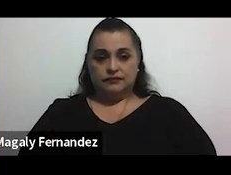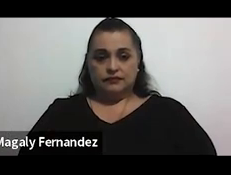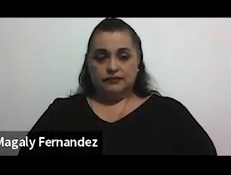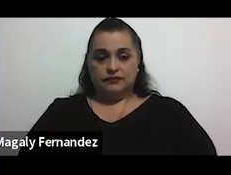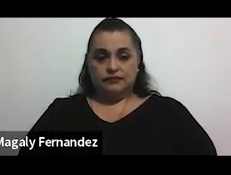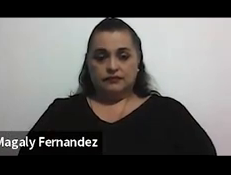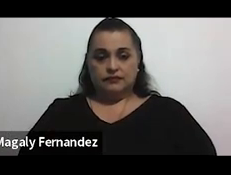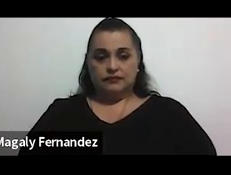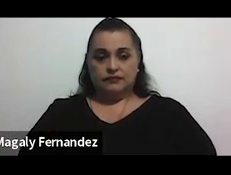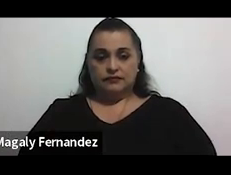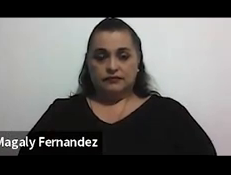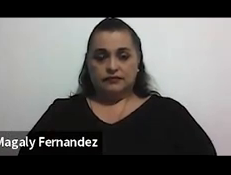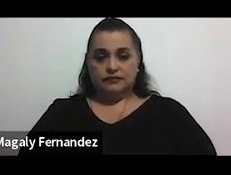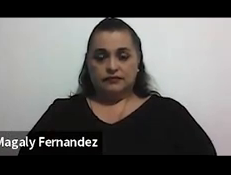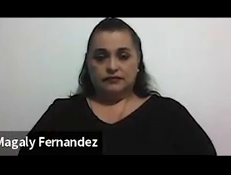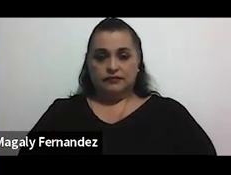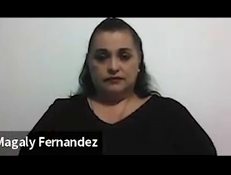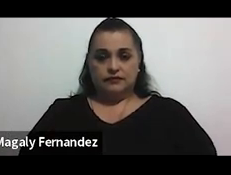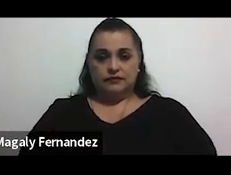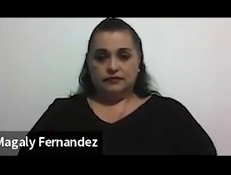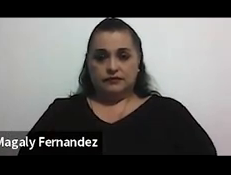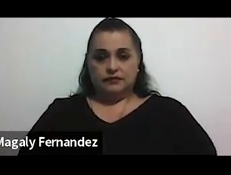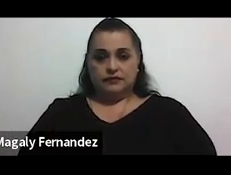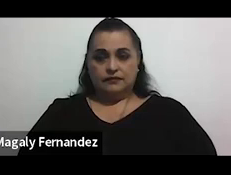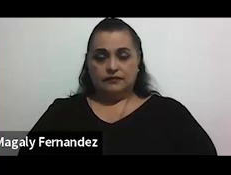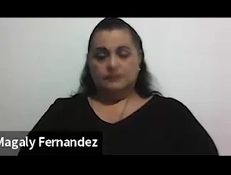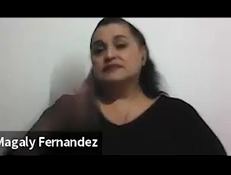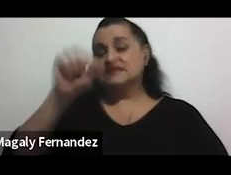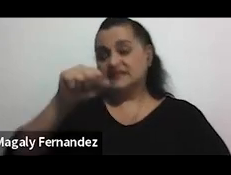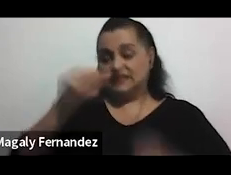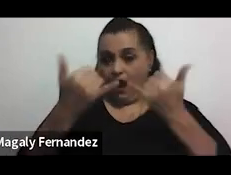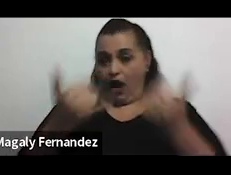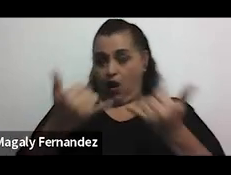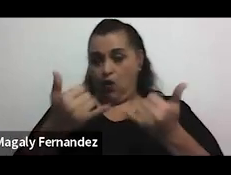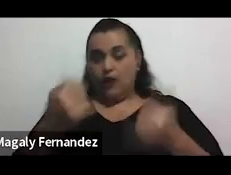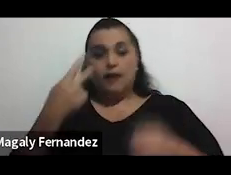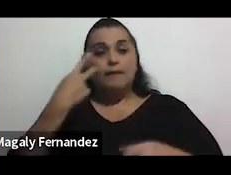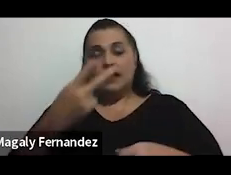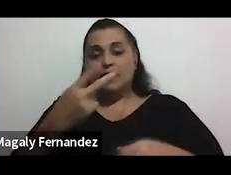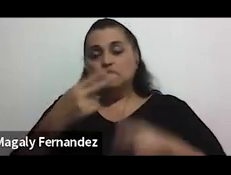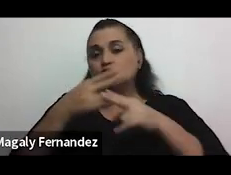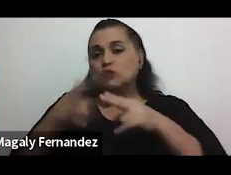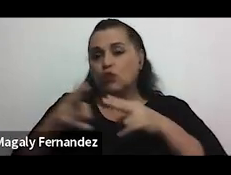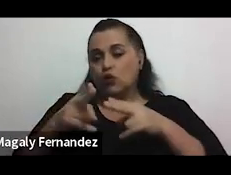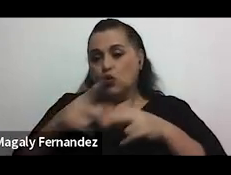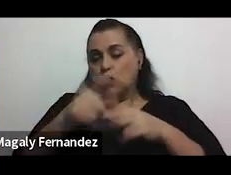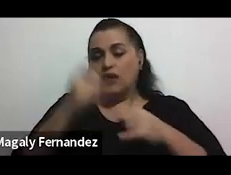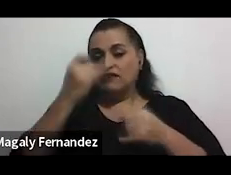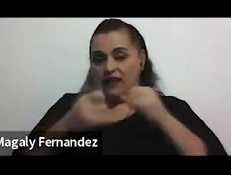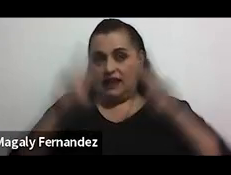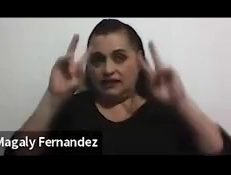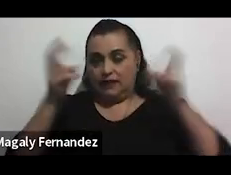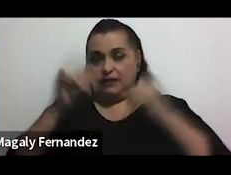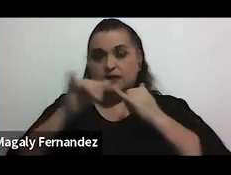o las sabes de denuncias. Sí, ahorita vamos a ver un poquitito sobre, al final sobre eso,